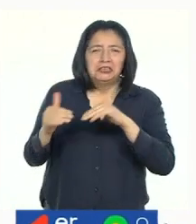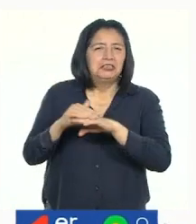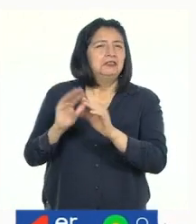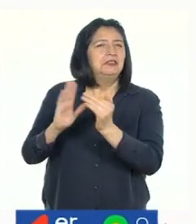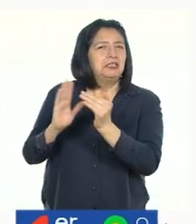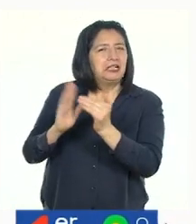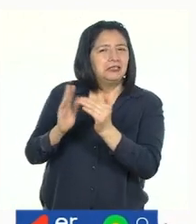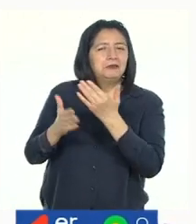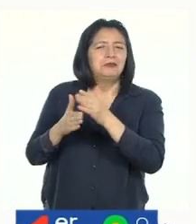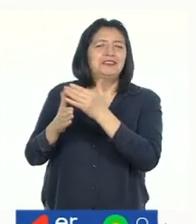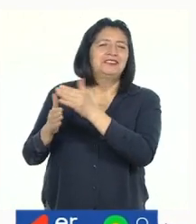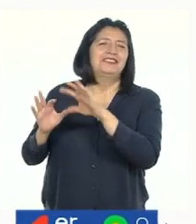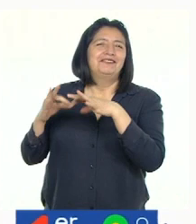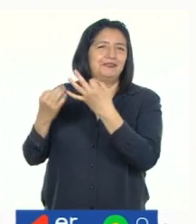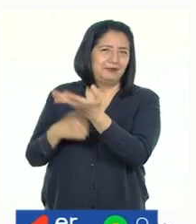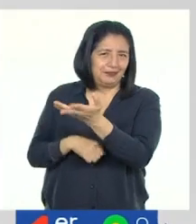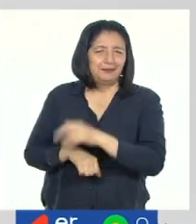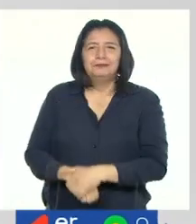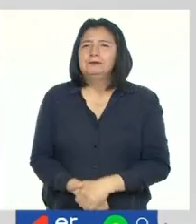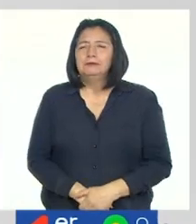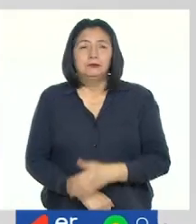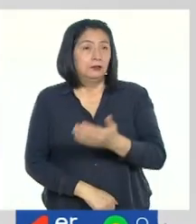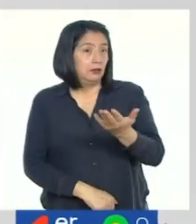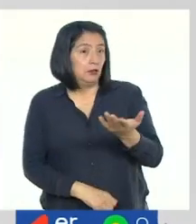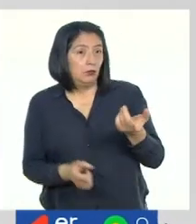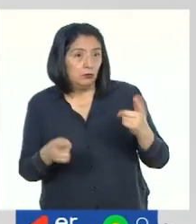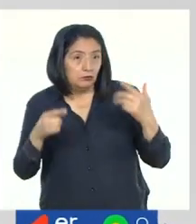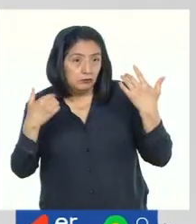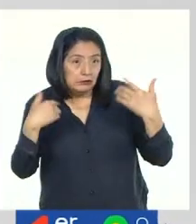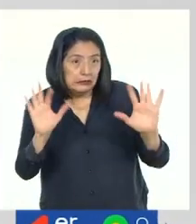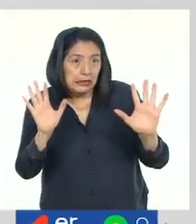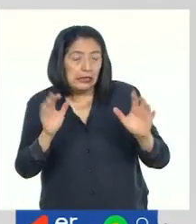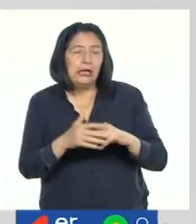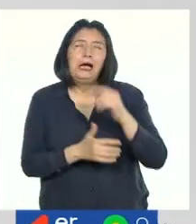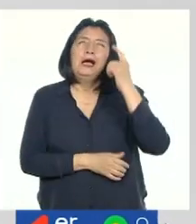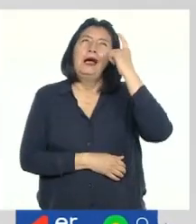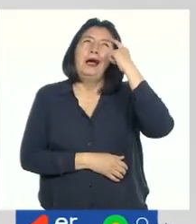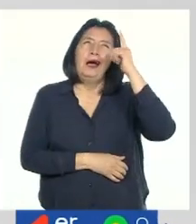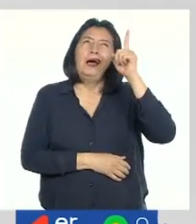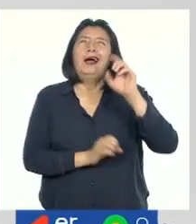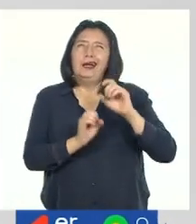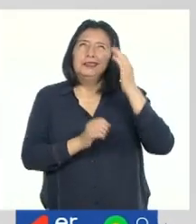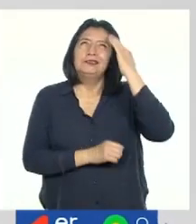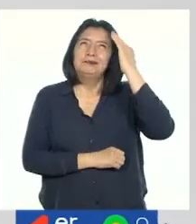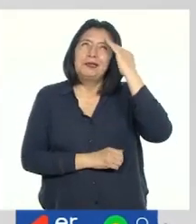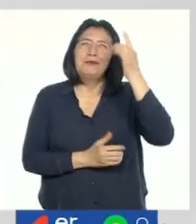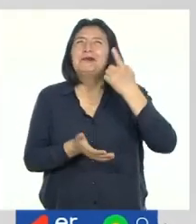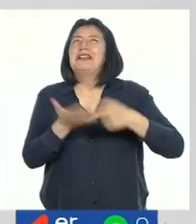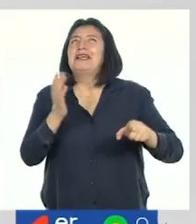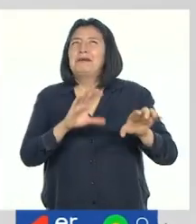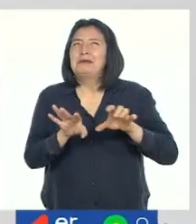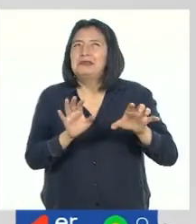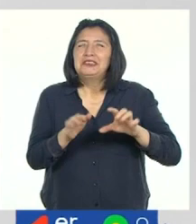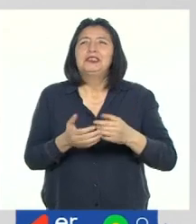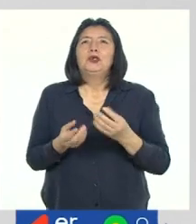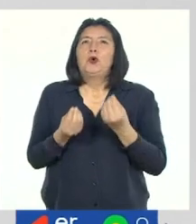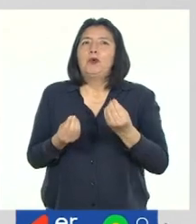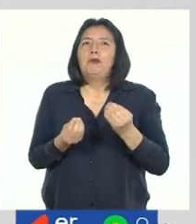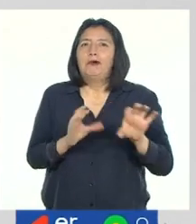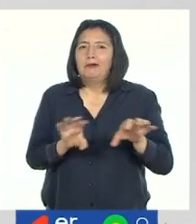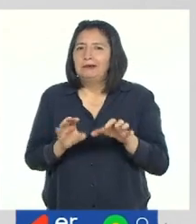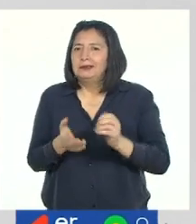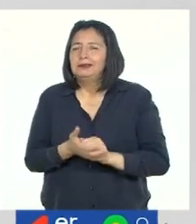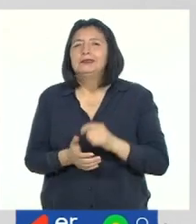compartirla con nuestros familiares. Una vez que tengamos en claro nuestra actividad y los pasos para desarrollarla,